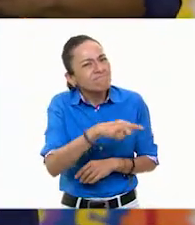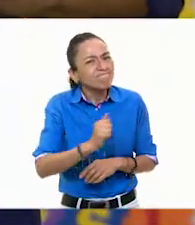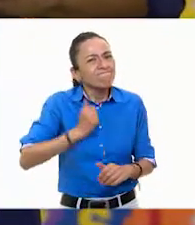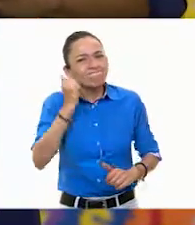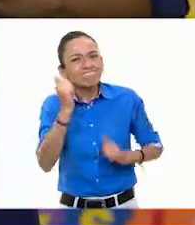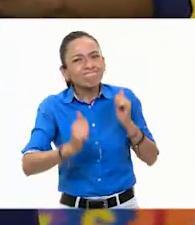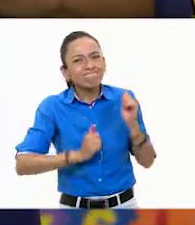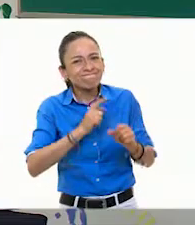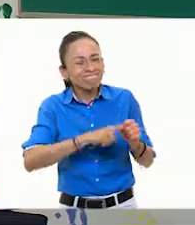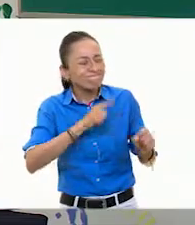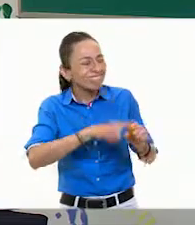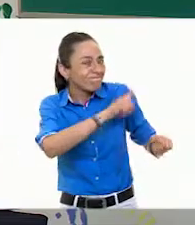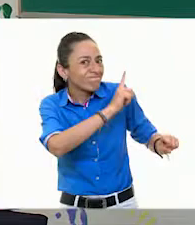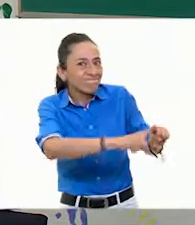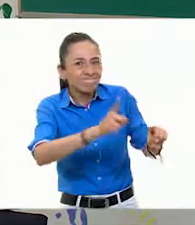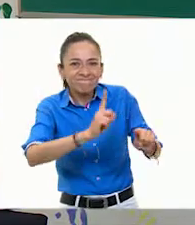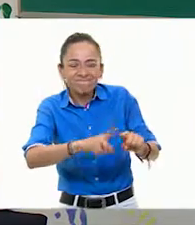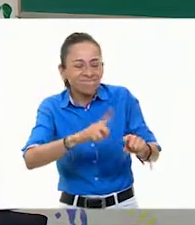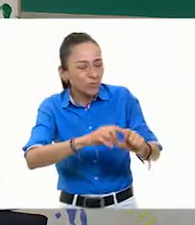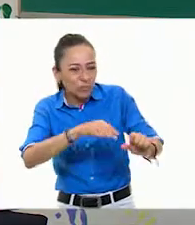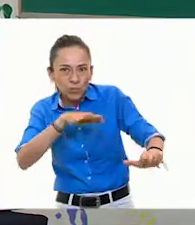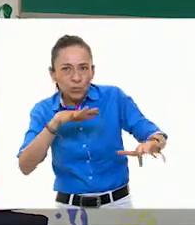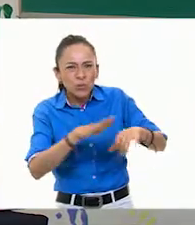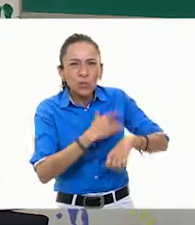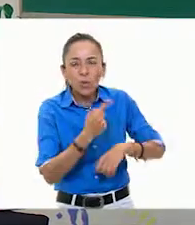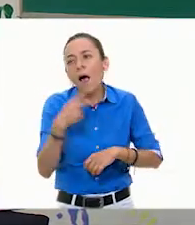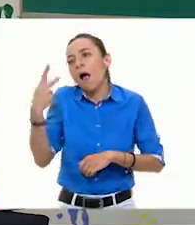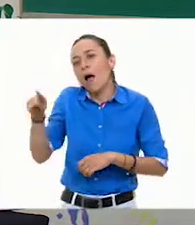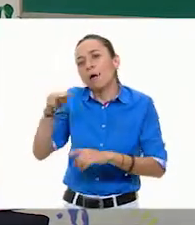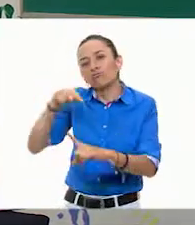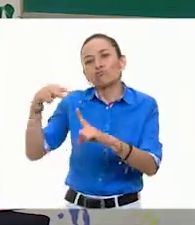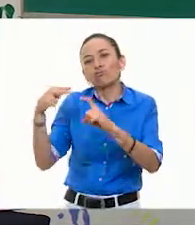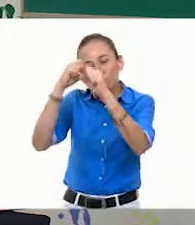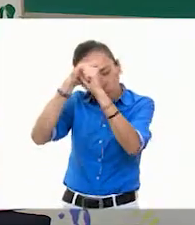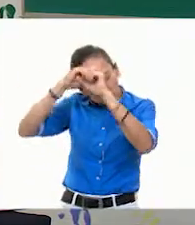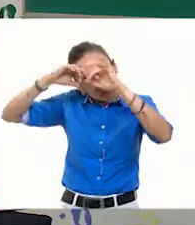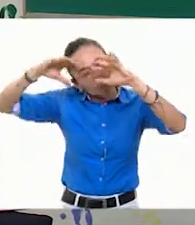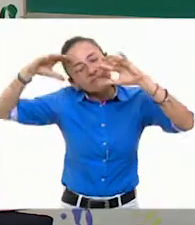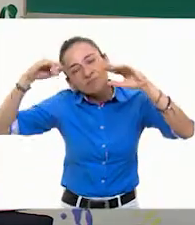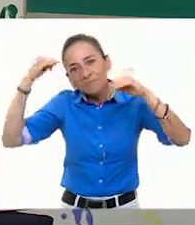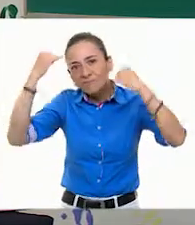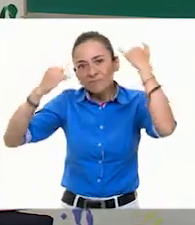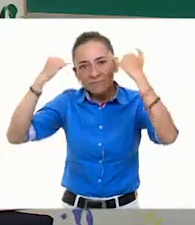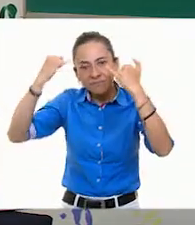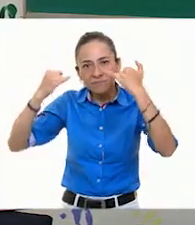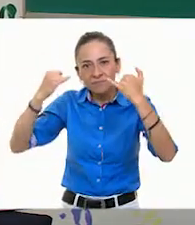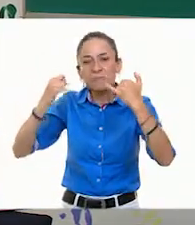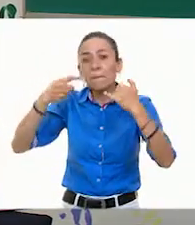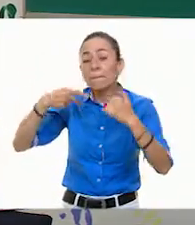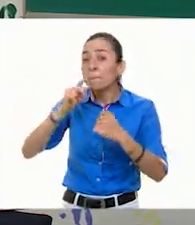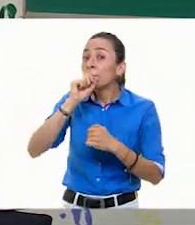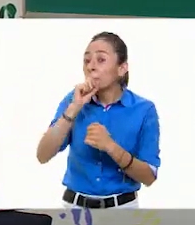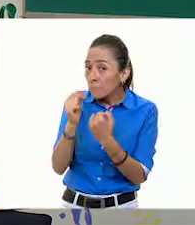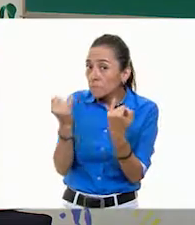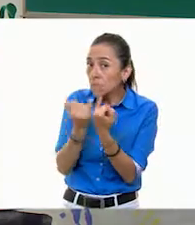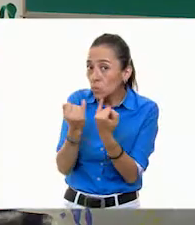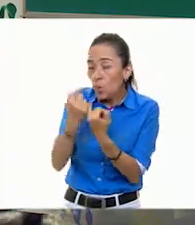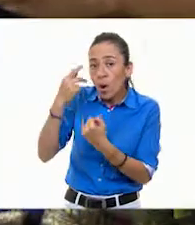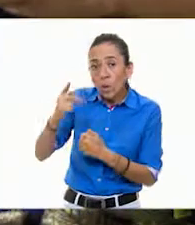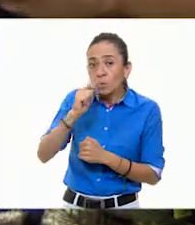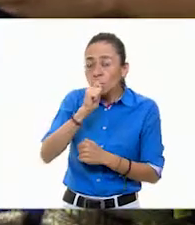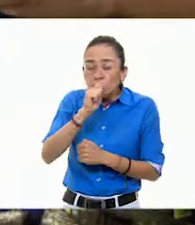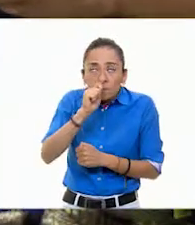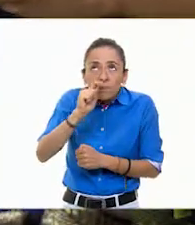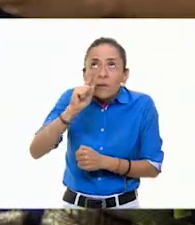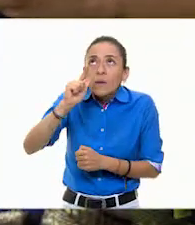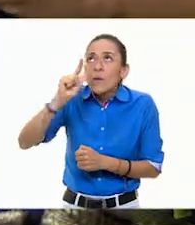obedecen a su cosmovisión, pero también a esto que tiene que ver con esta concepción espiritual y que un